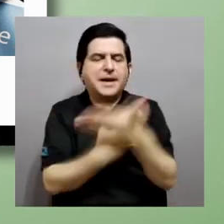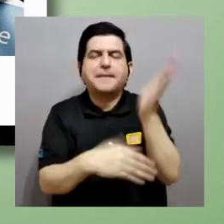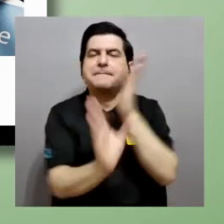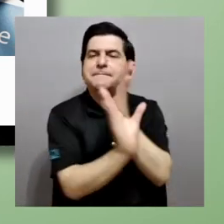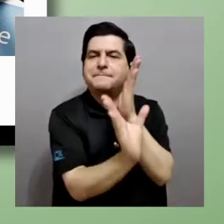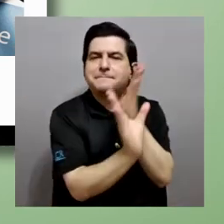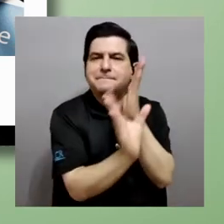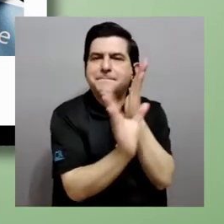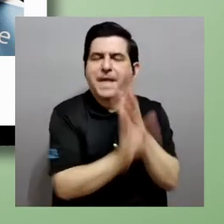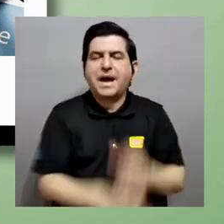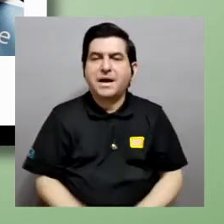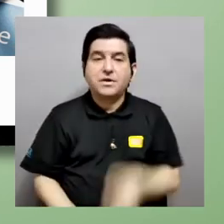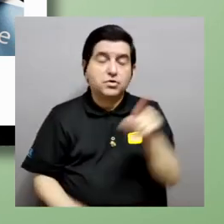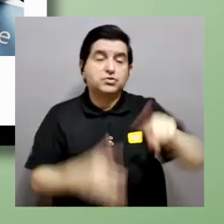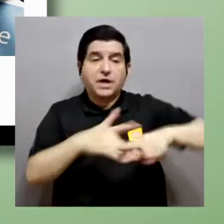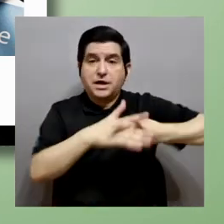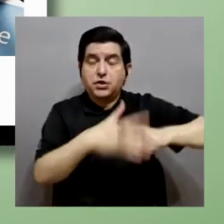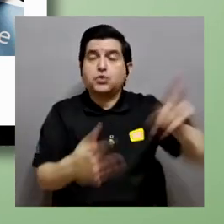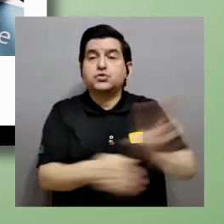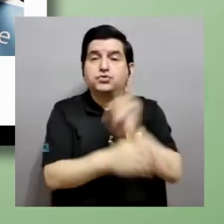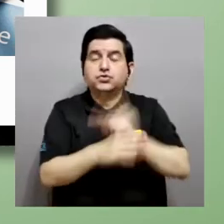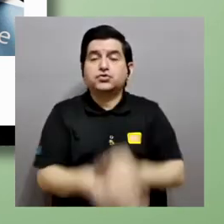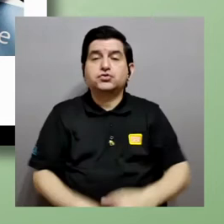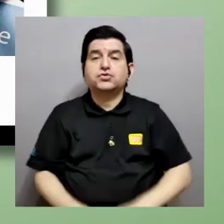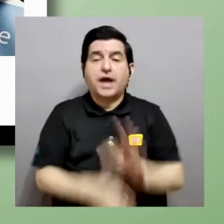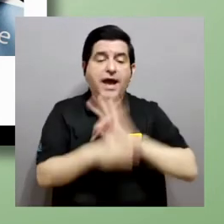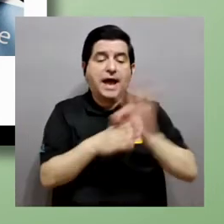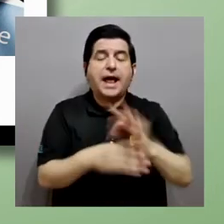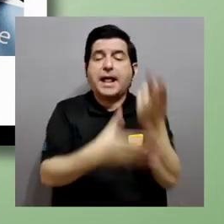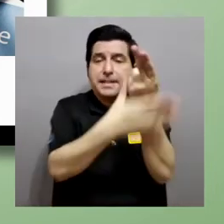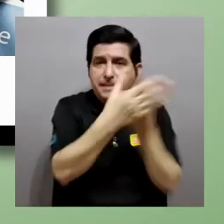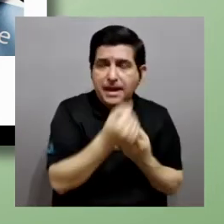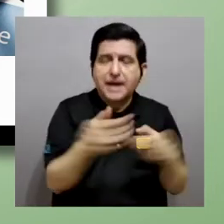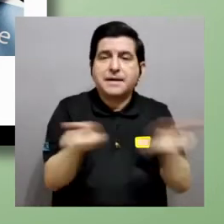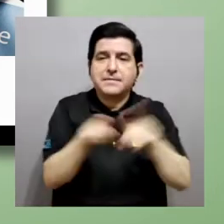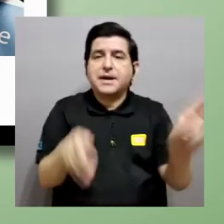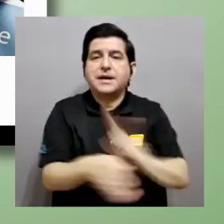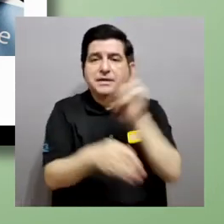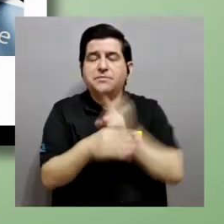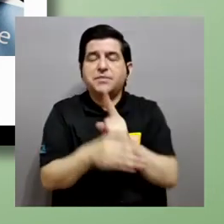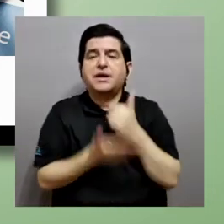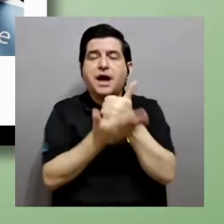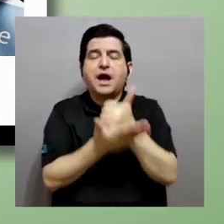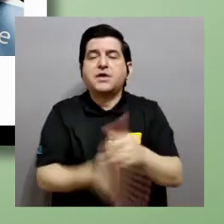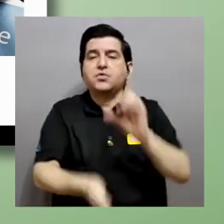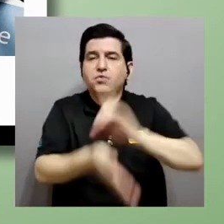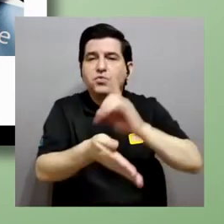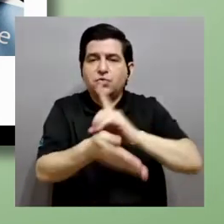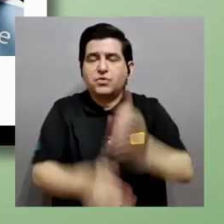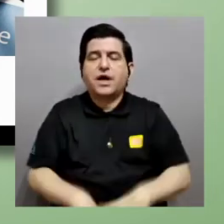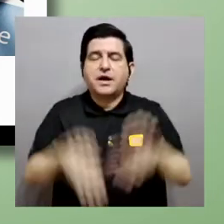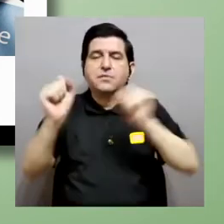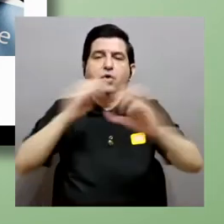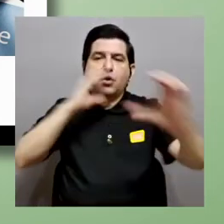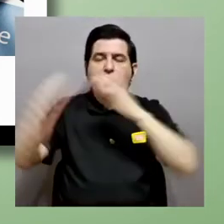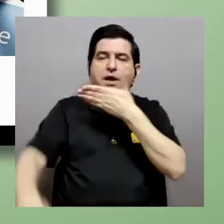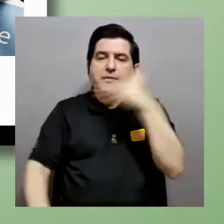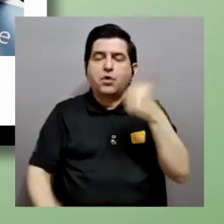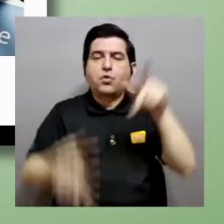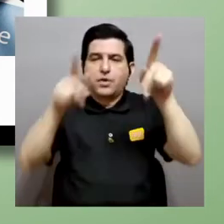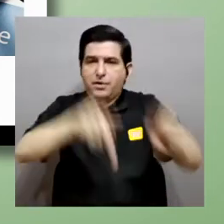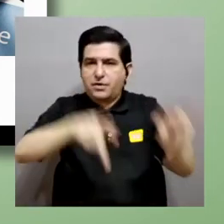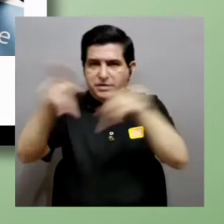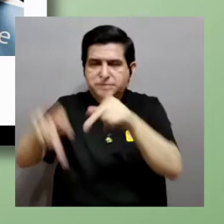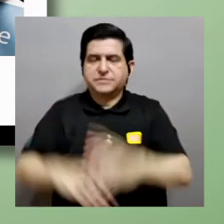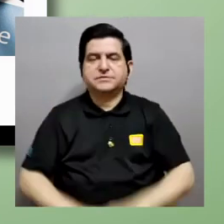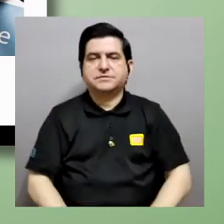en manos de psicólogos para que lo utilicen como una herramienta en terapia de parejas. También queremos usarlo para ayudar a los doctores a conectar y comunicarse mejor